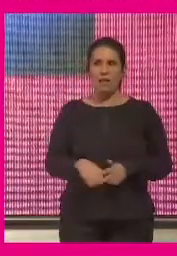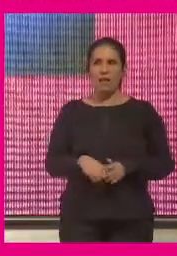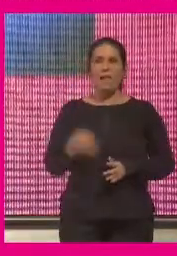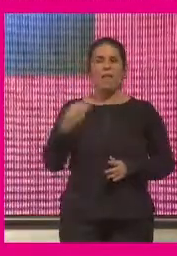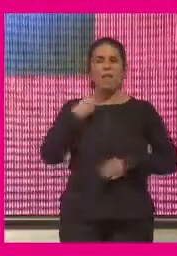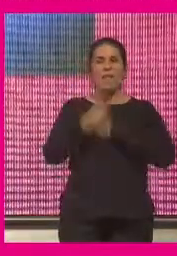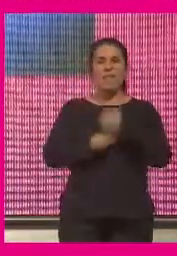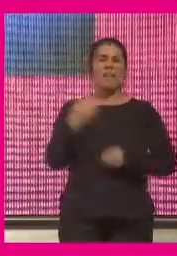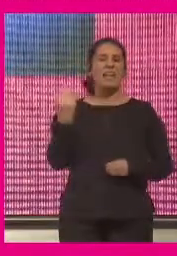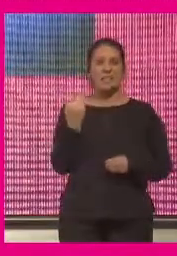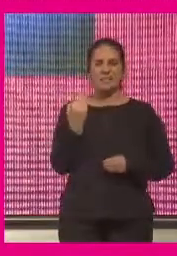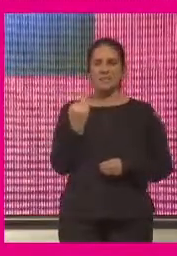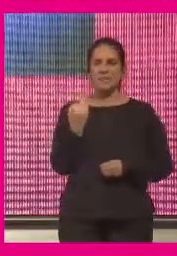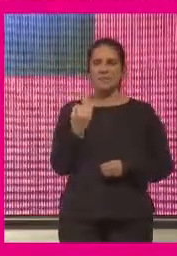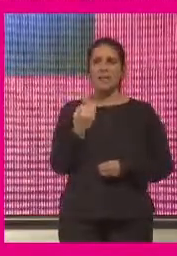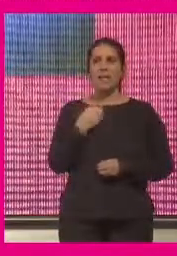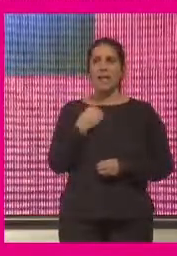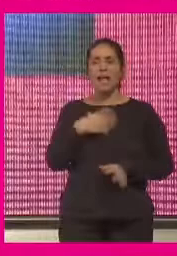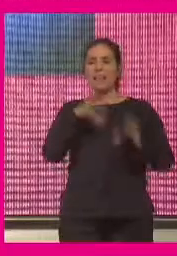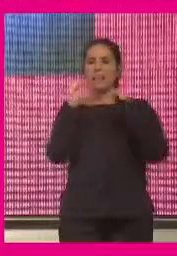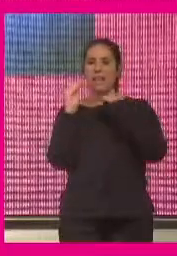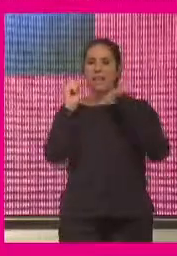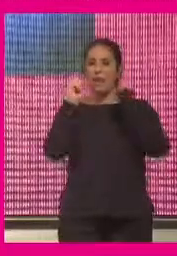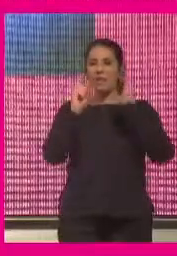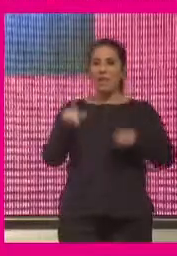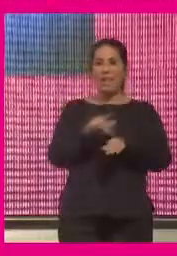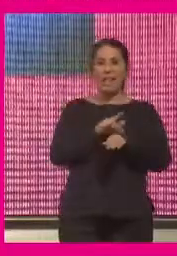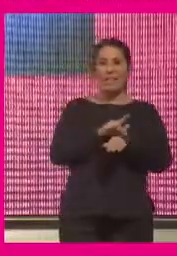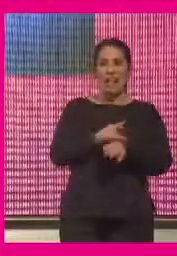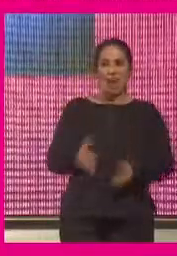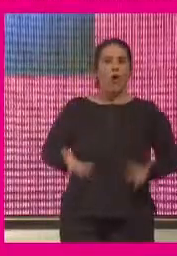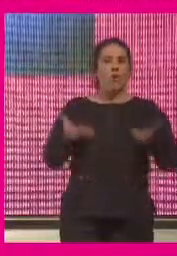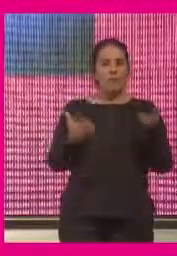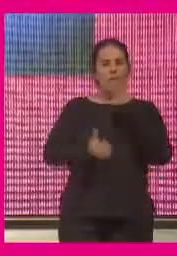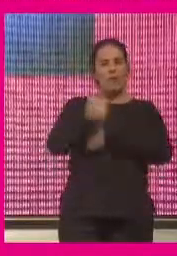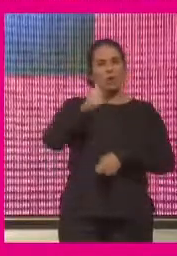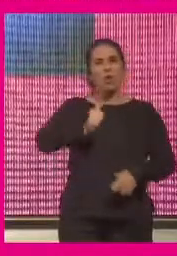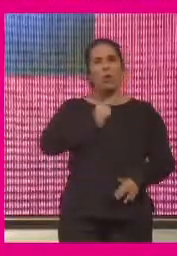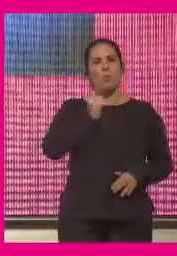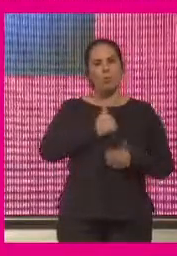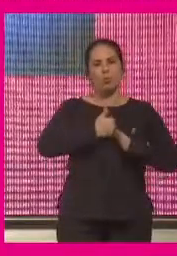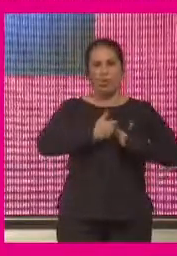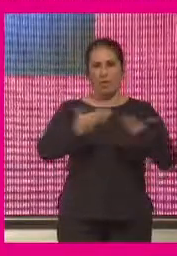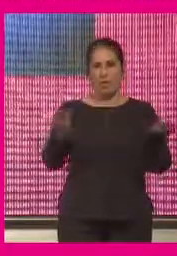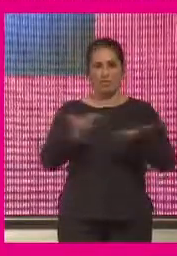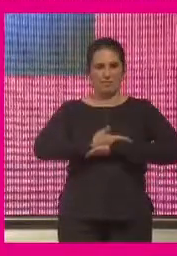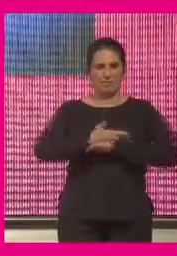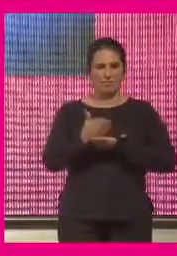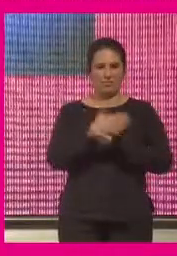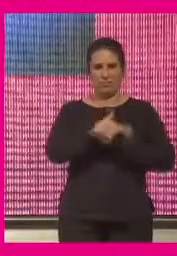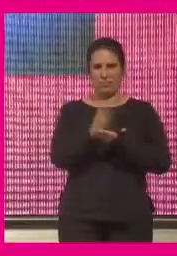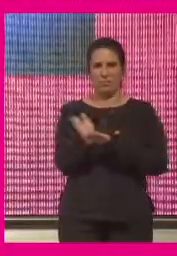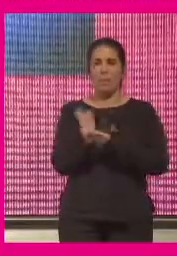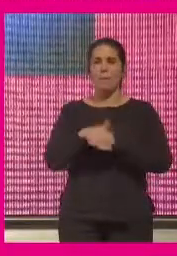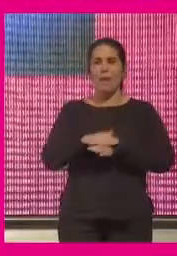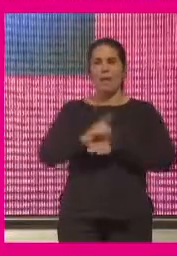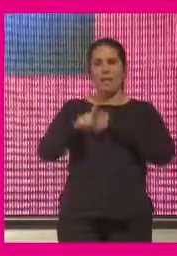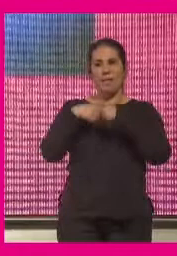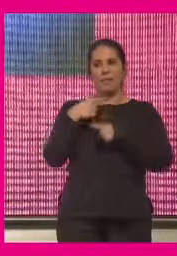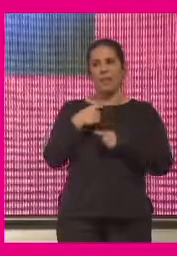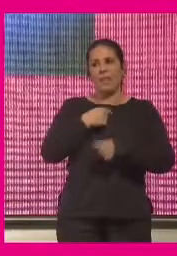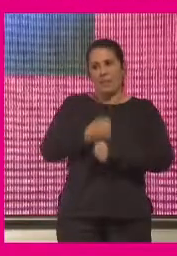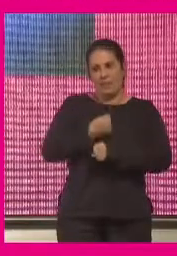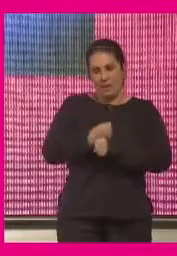que hacer entendiendo que la educación digital ofrece muchísimas más oportunidades para poder desarrollar otra manera